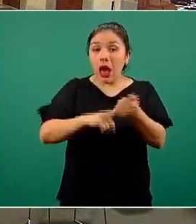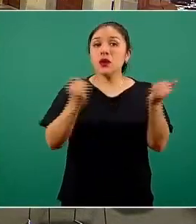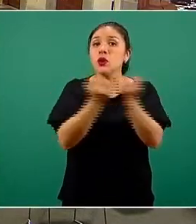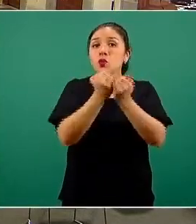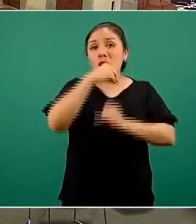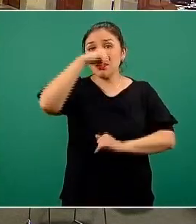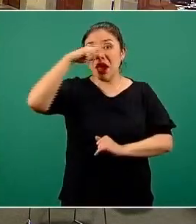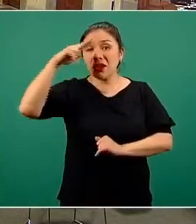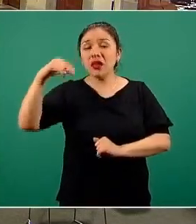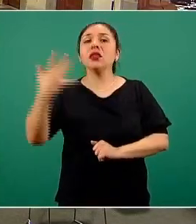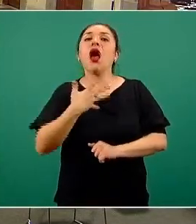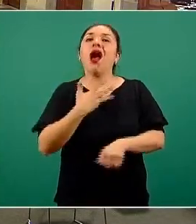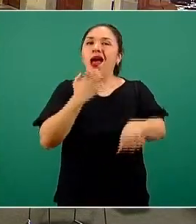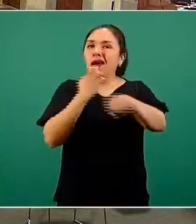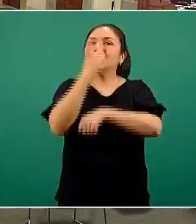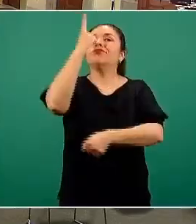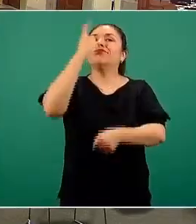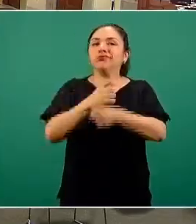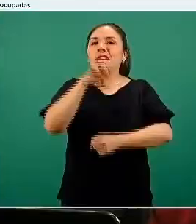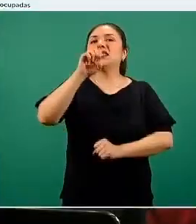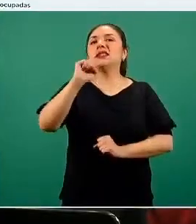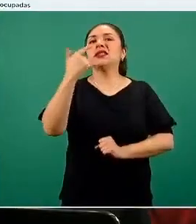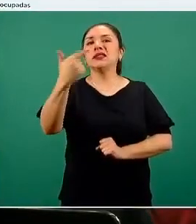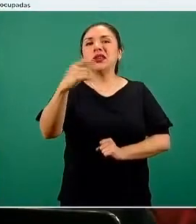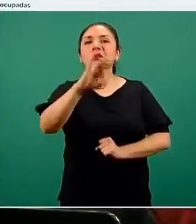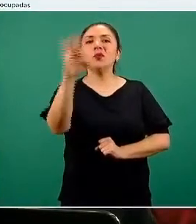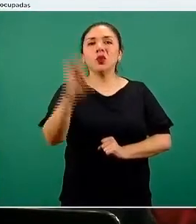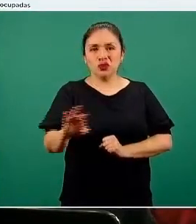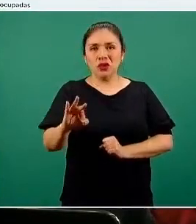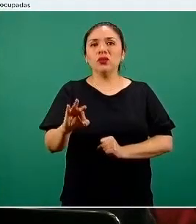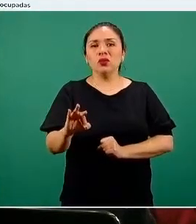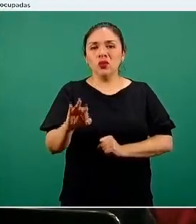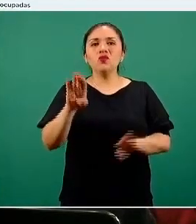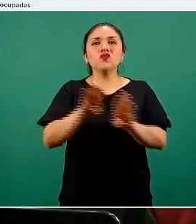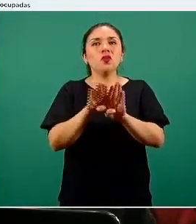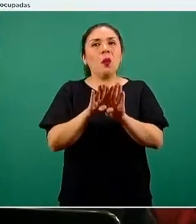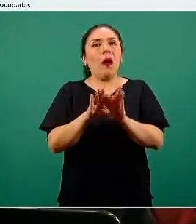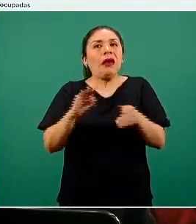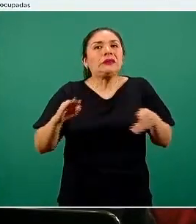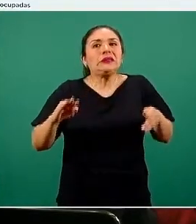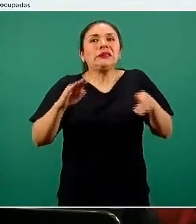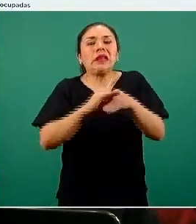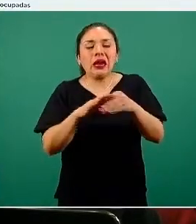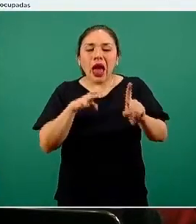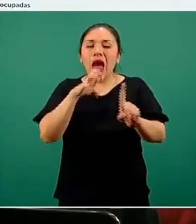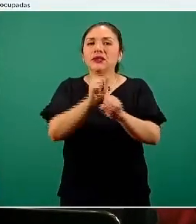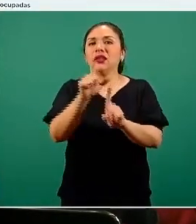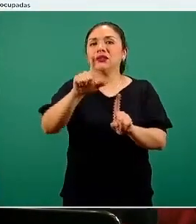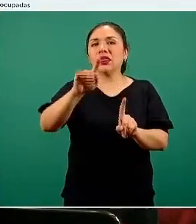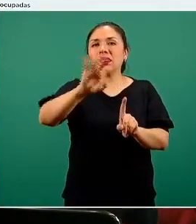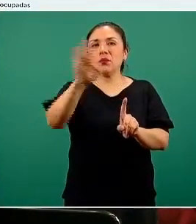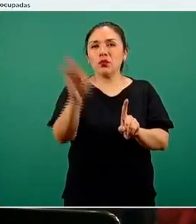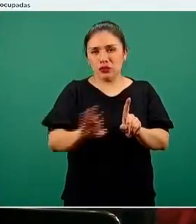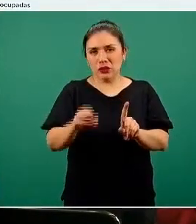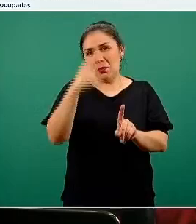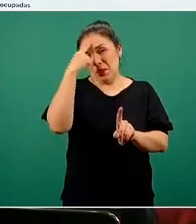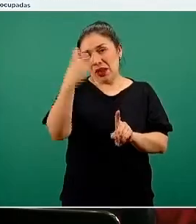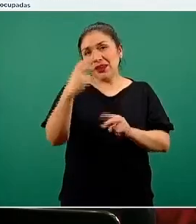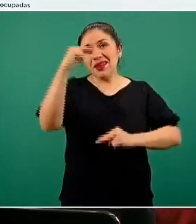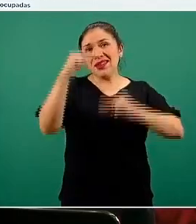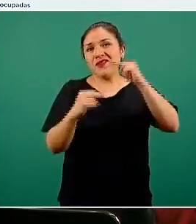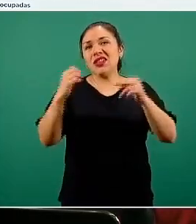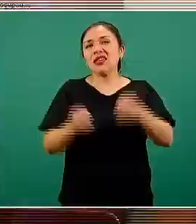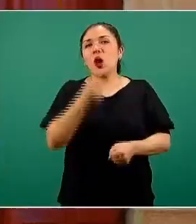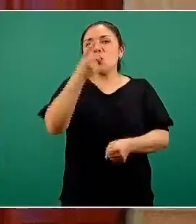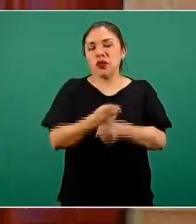Nayarit sería la que tendría un 67%, acercándose precisamente a este 70% de nivel de